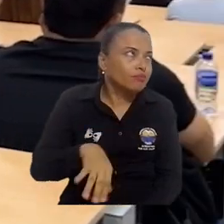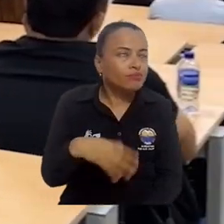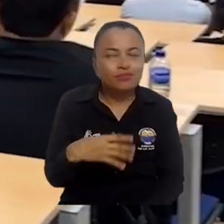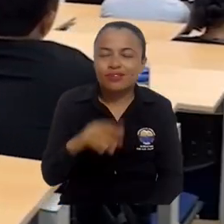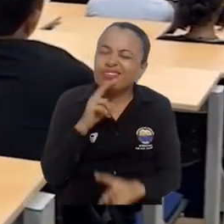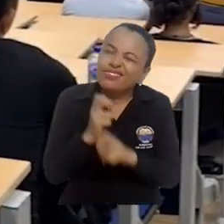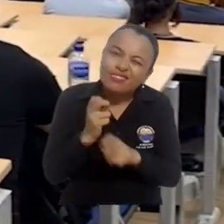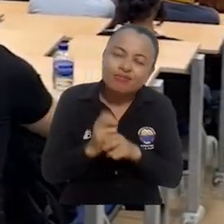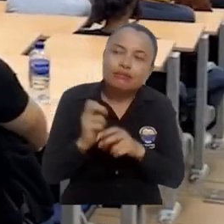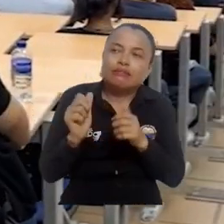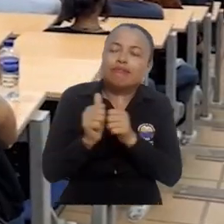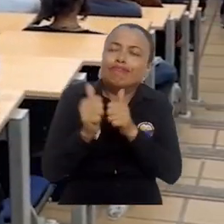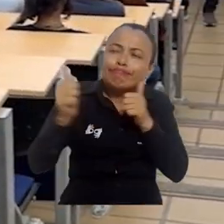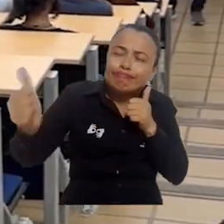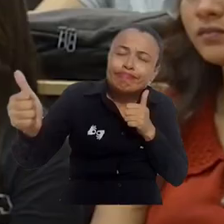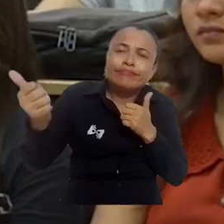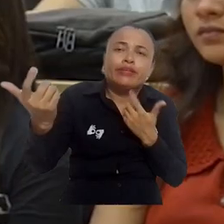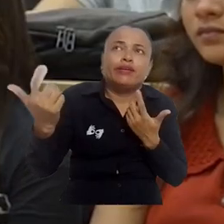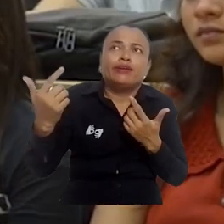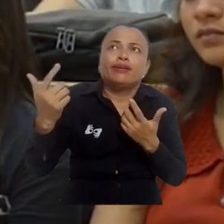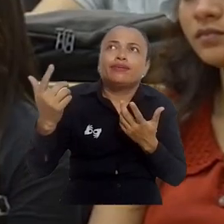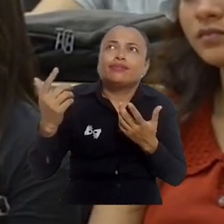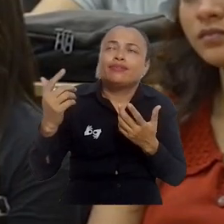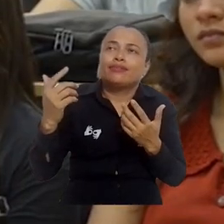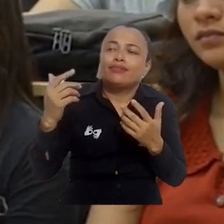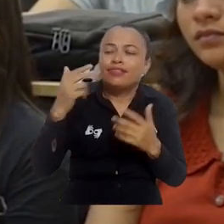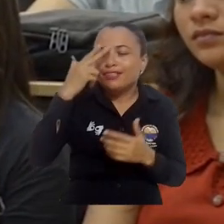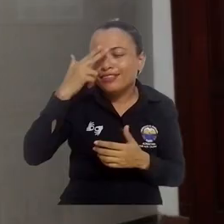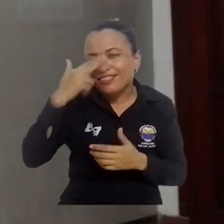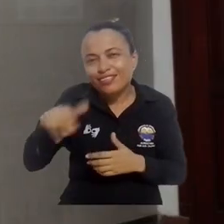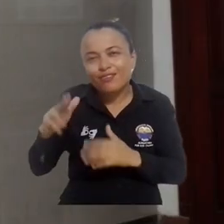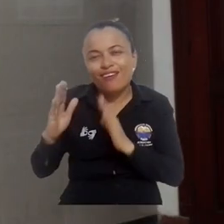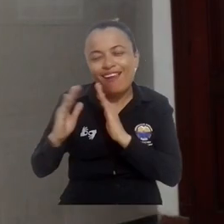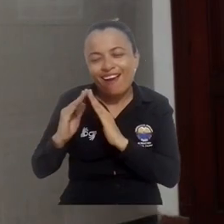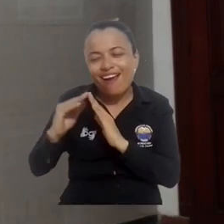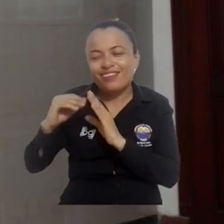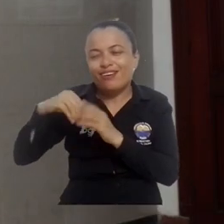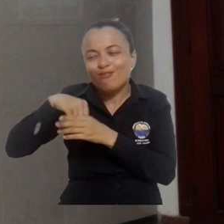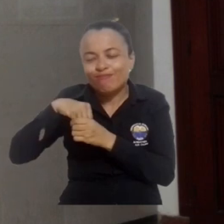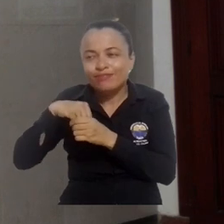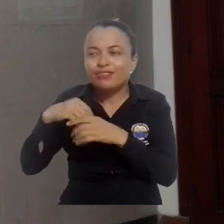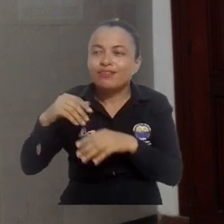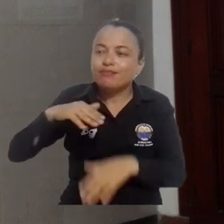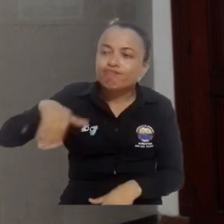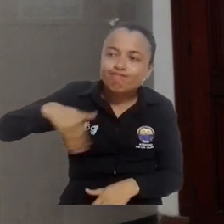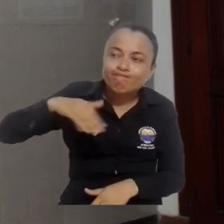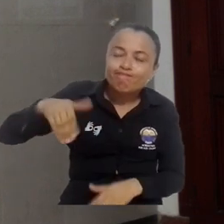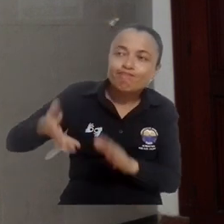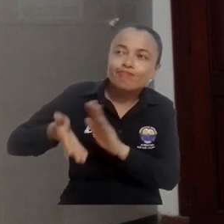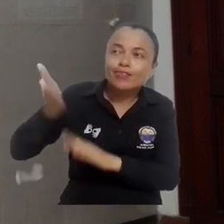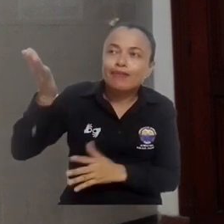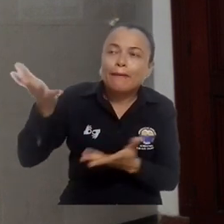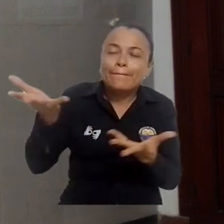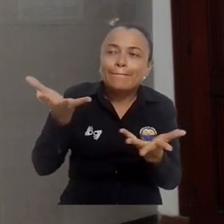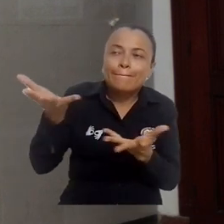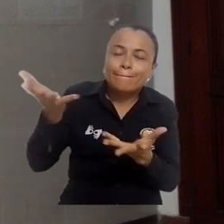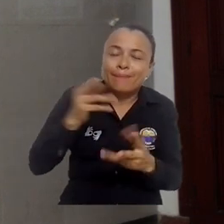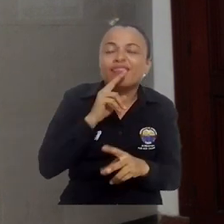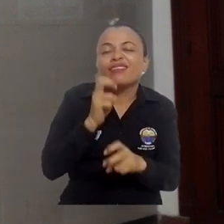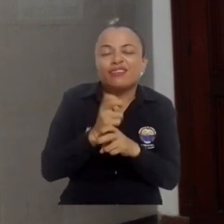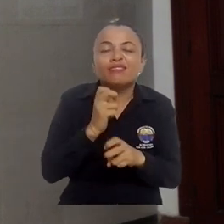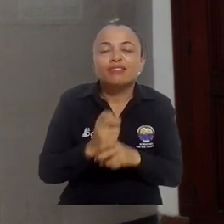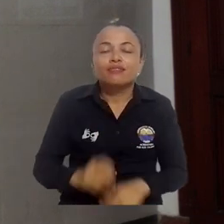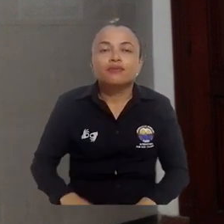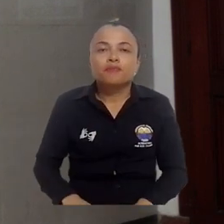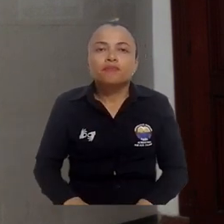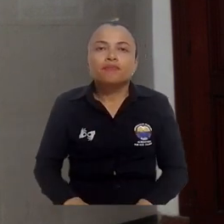fui yo. El hecho de separarnos, ese cambio brusco que es para uno, de ver que los niños ya no están con uno en la casa